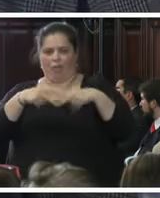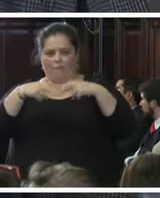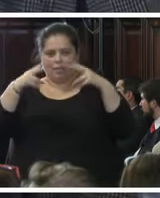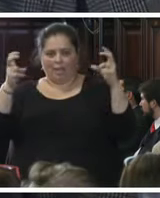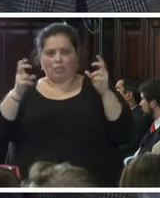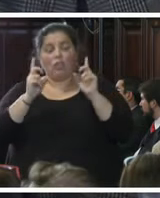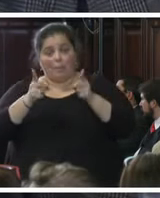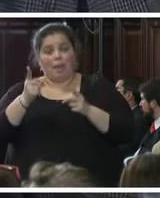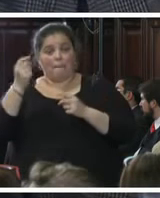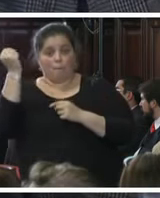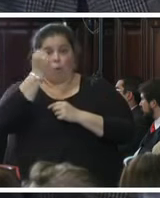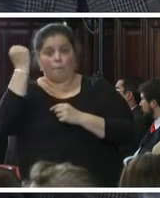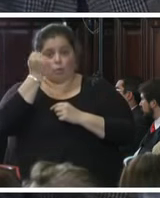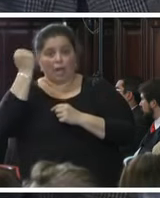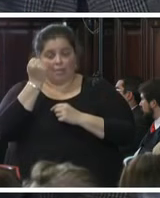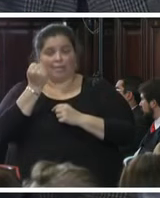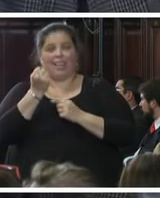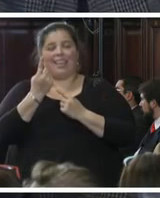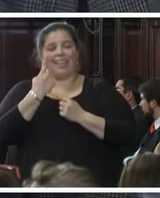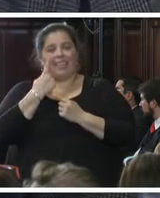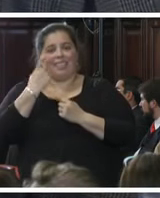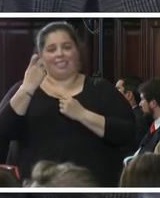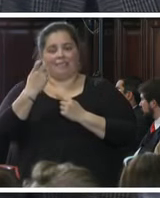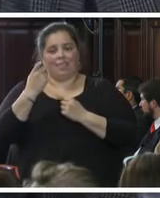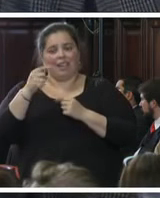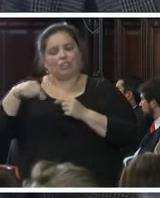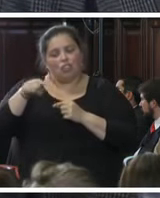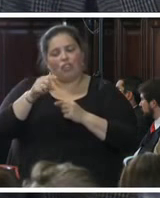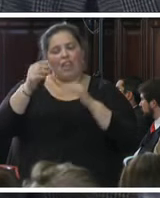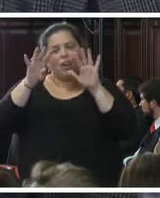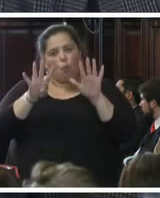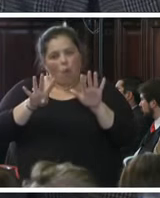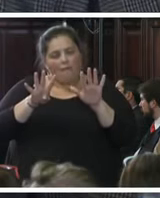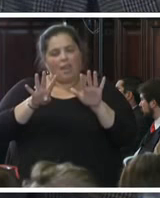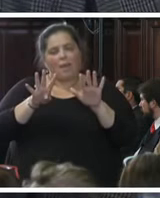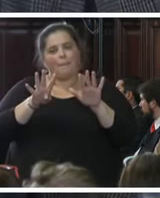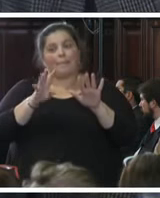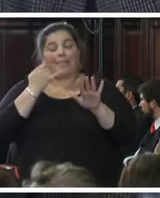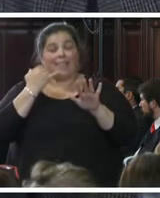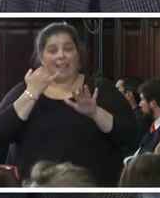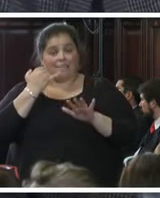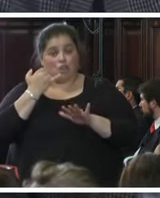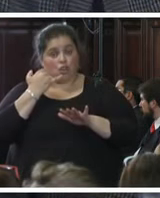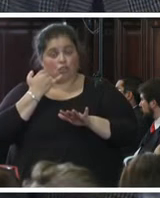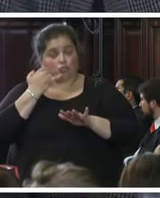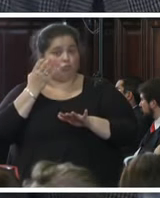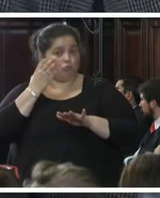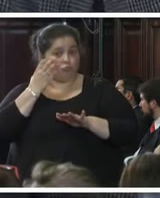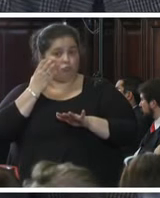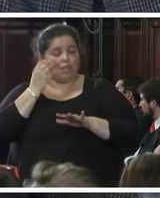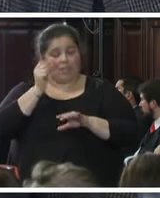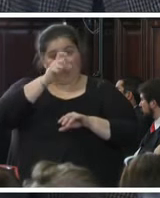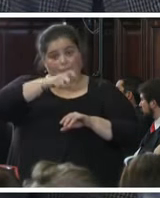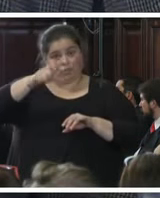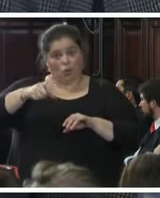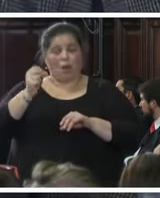muy importantes la identificación de nueve teléfonos de los chicos